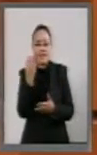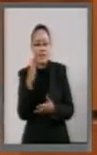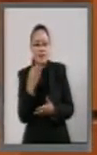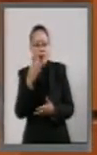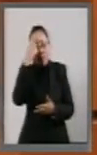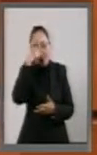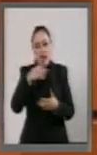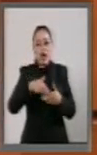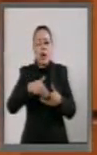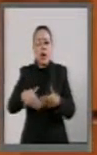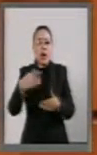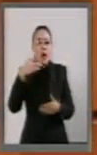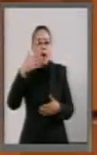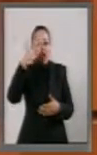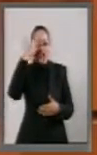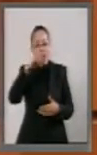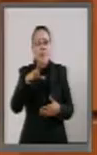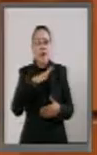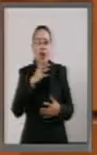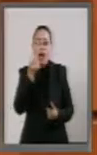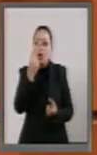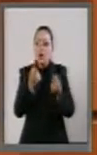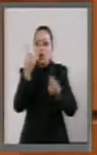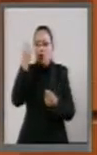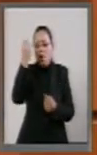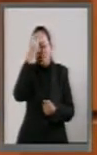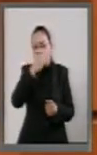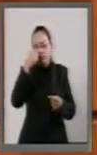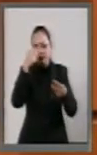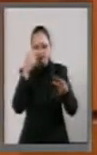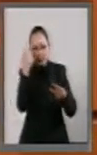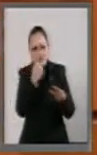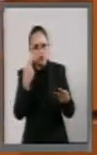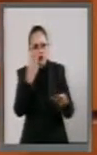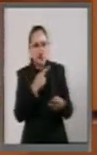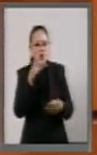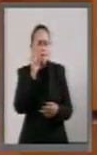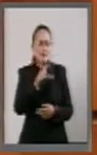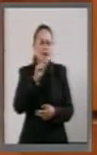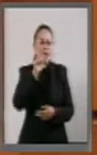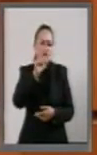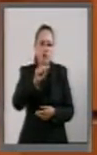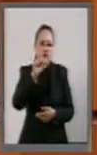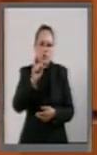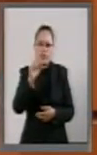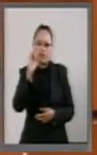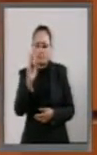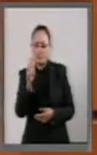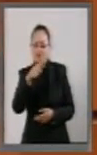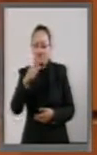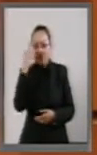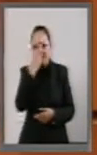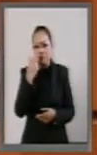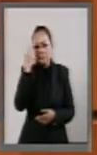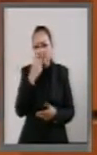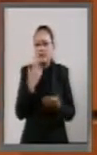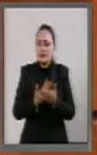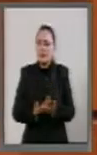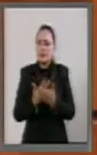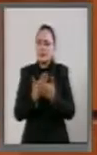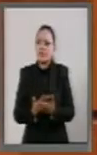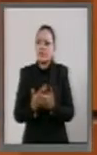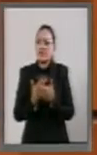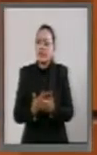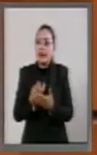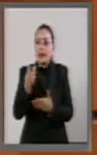para enterarnos de un cúmulo de observaciones que hace la Auditoría Superior de la Federación que hay que decirlo, se presta